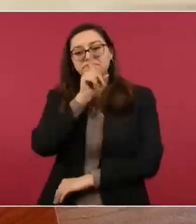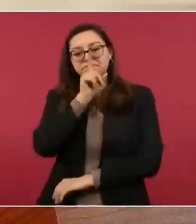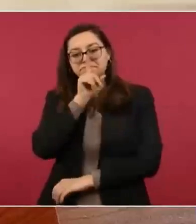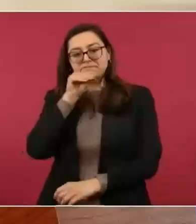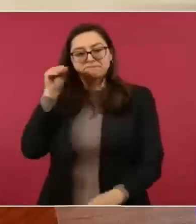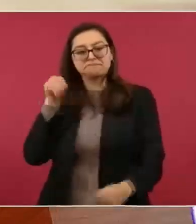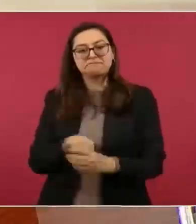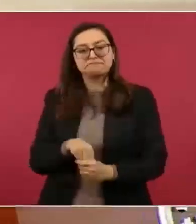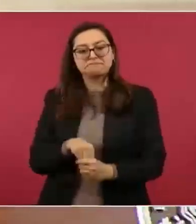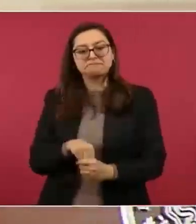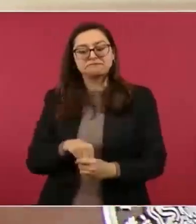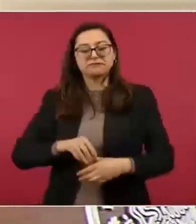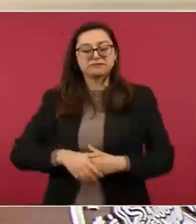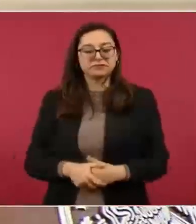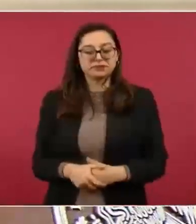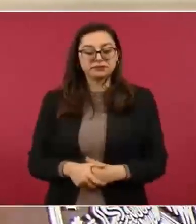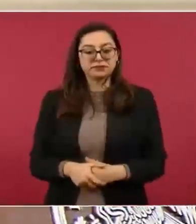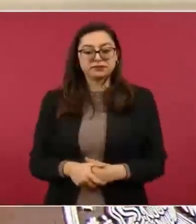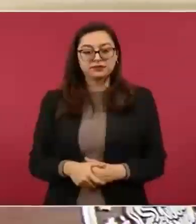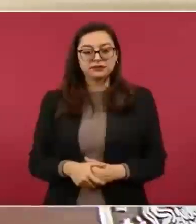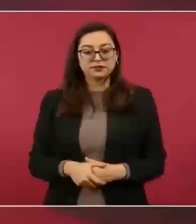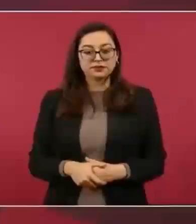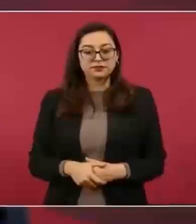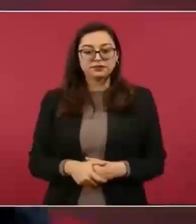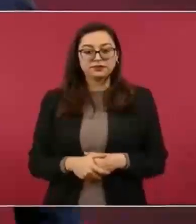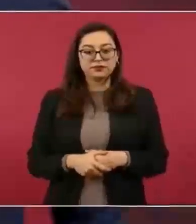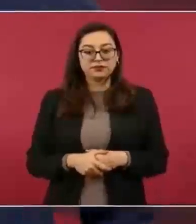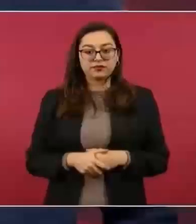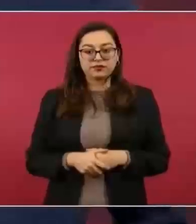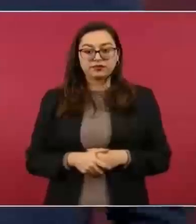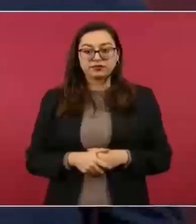Es de manera manera